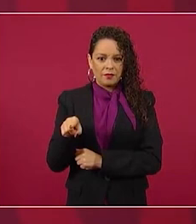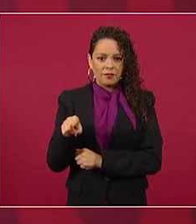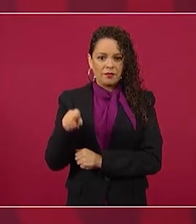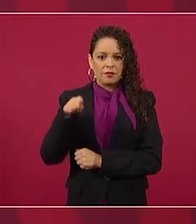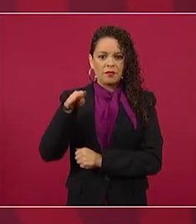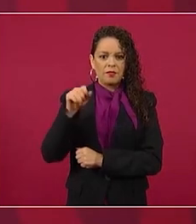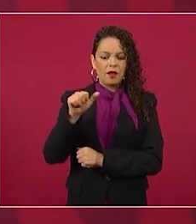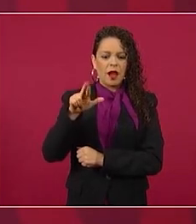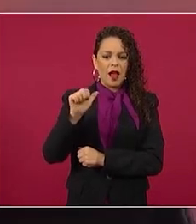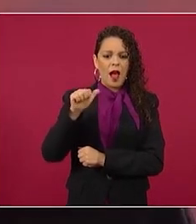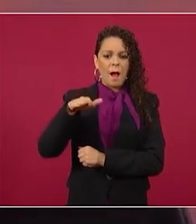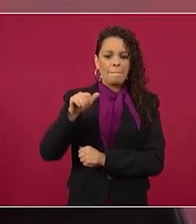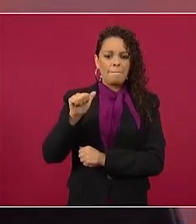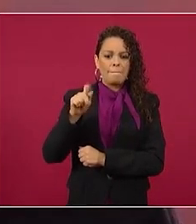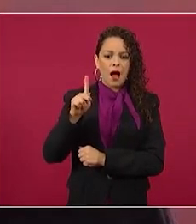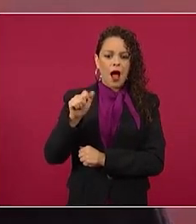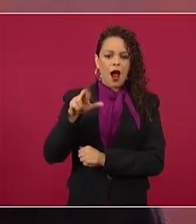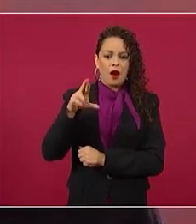María Amparo Casal,